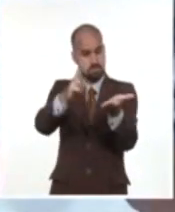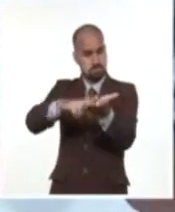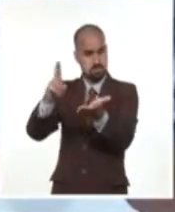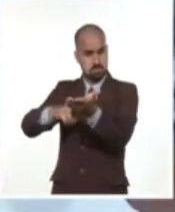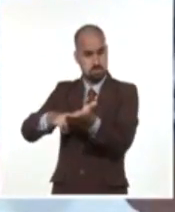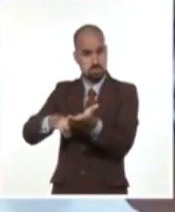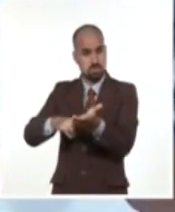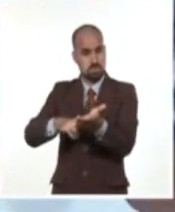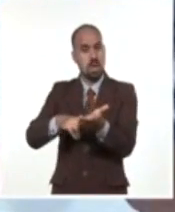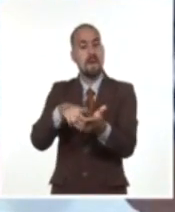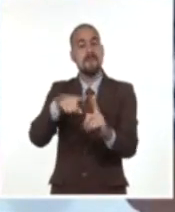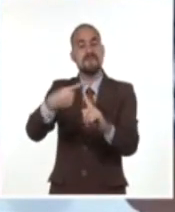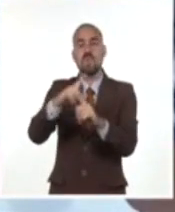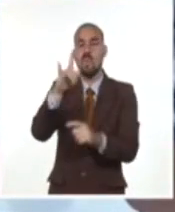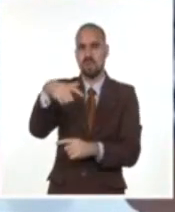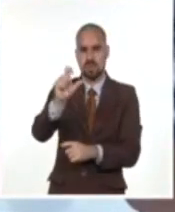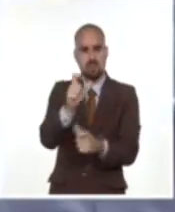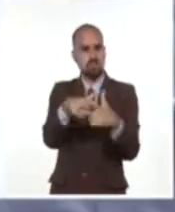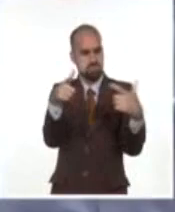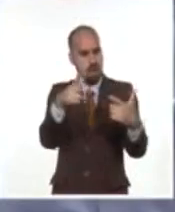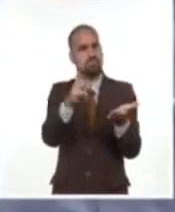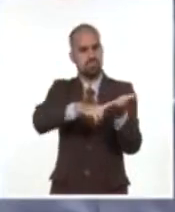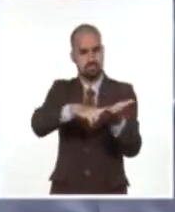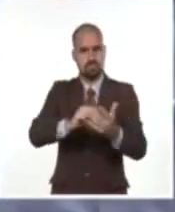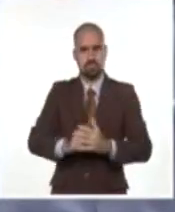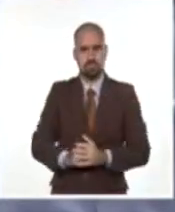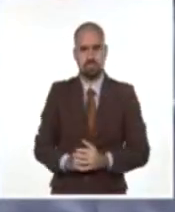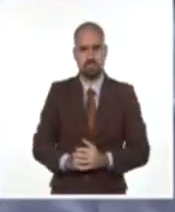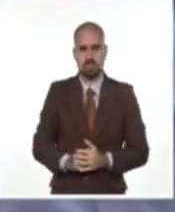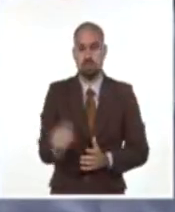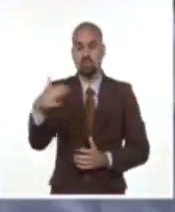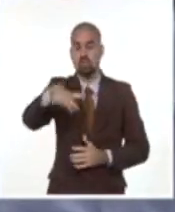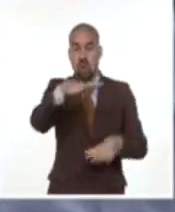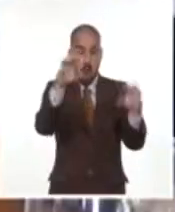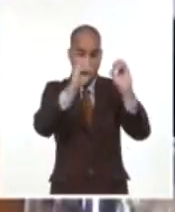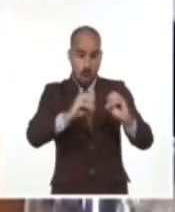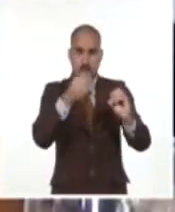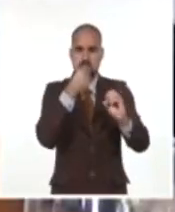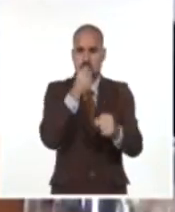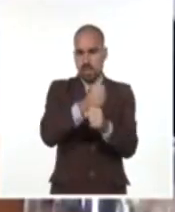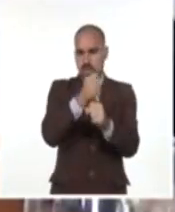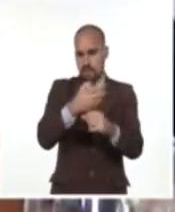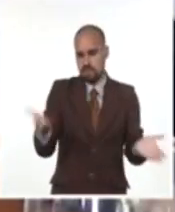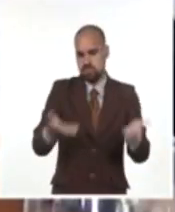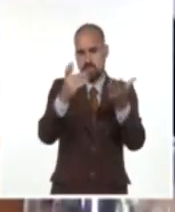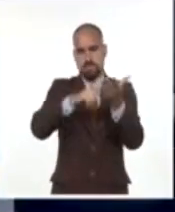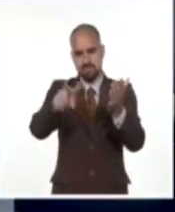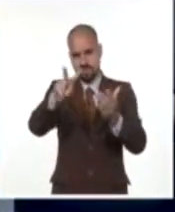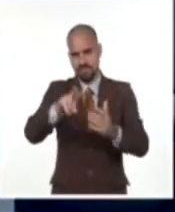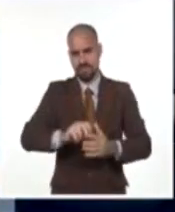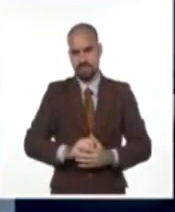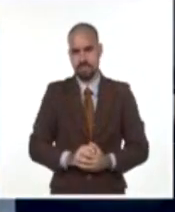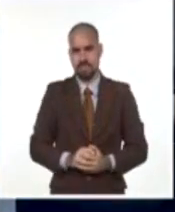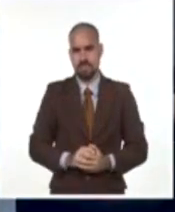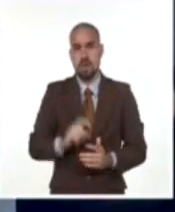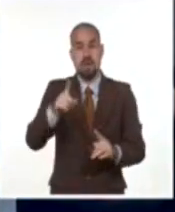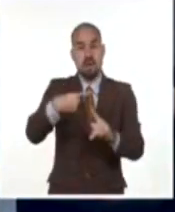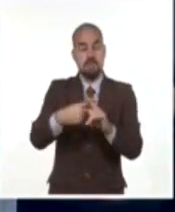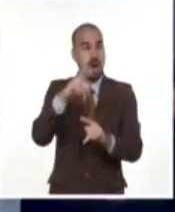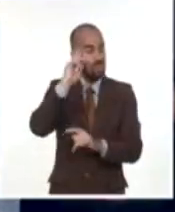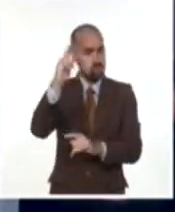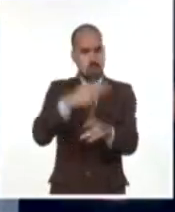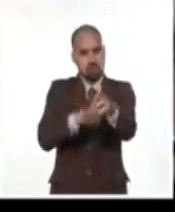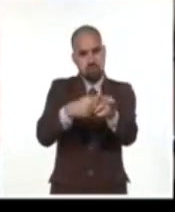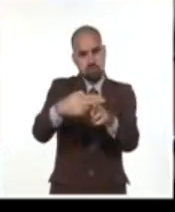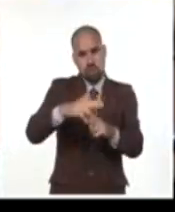la unión de jóvenes comunistas, la integración de todos los sectores en el desarrollo de la provincia y la salvaguarda de la memoria histórica de